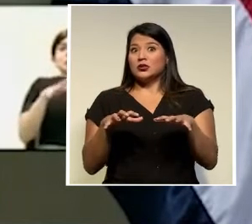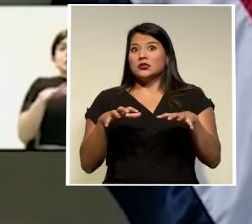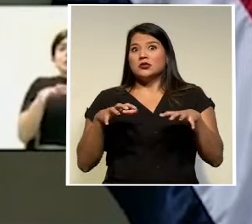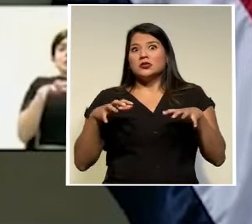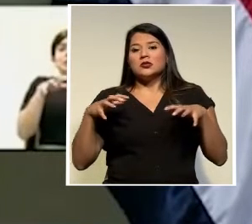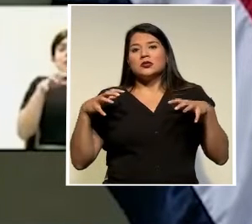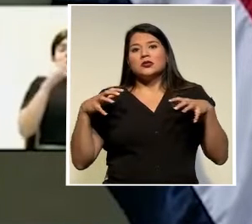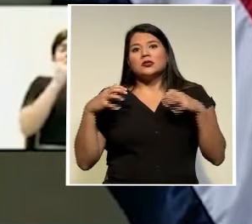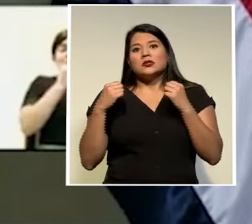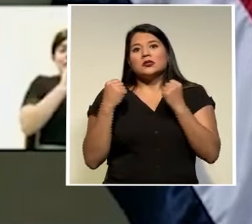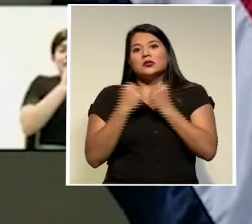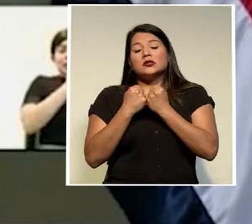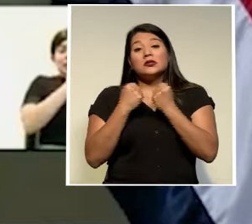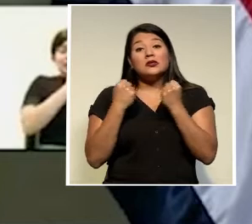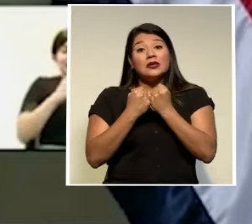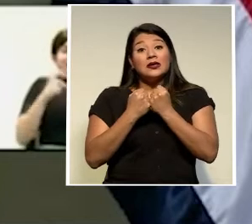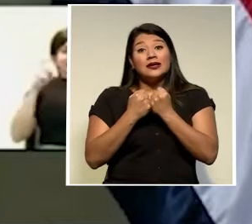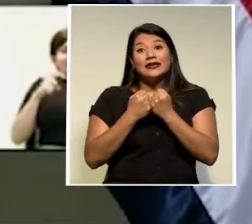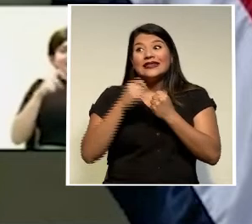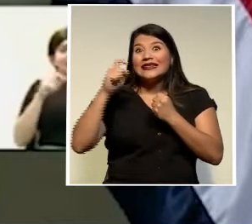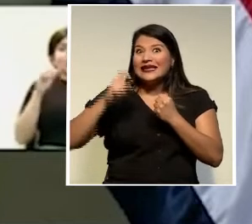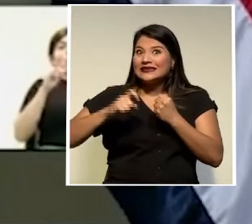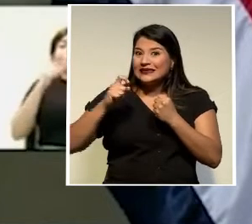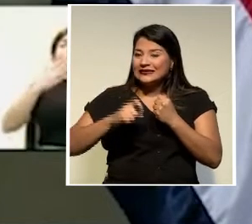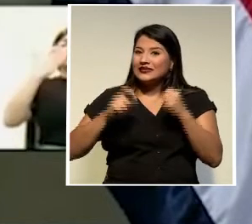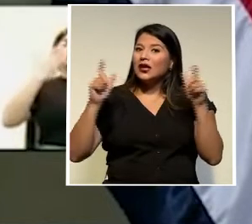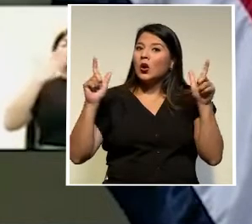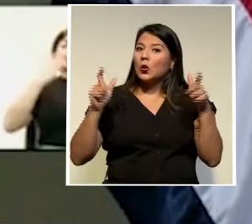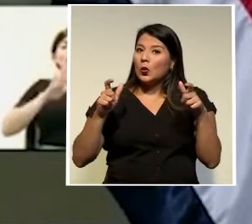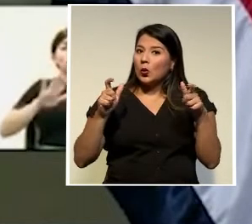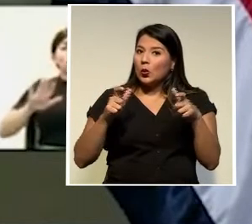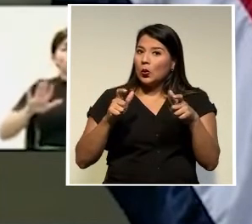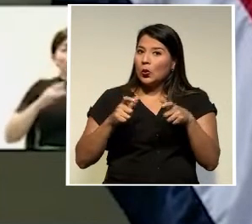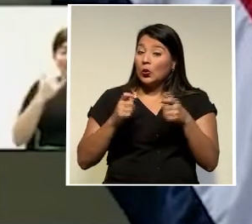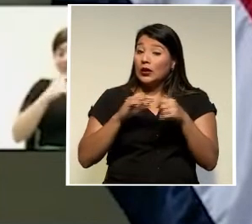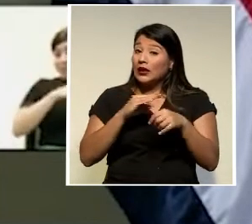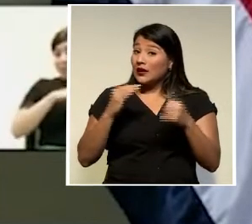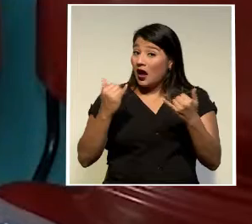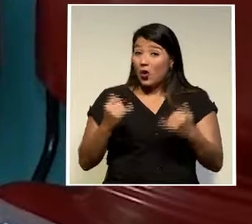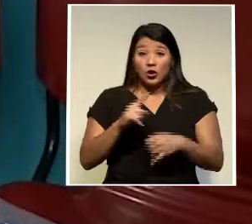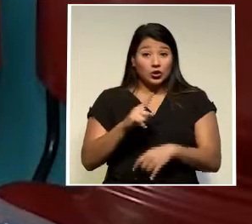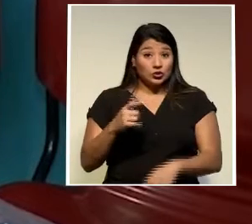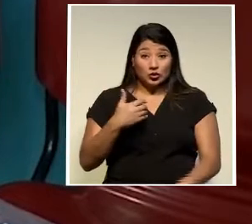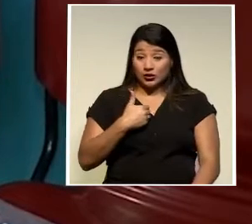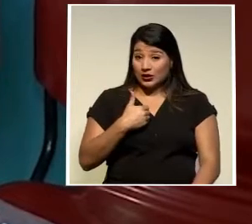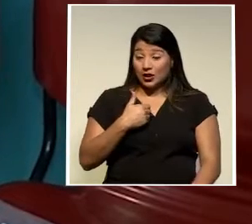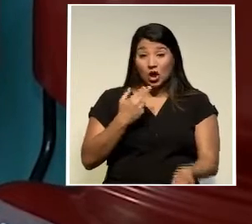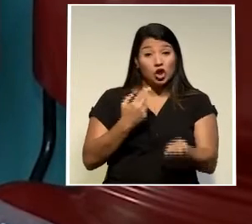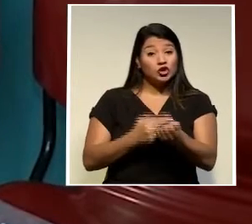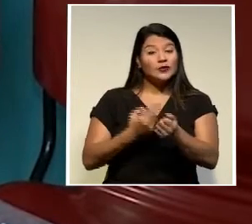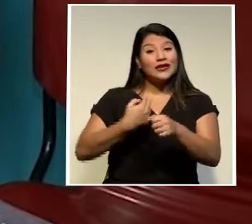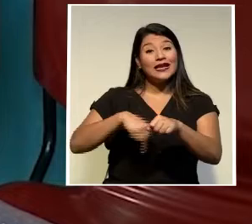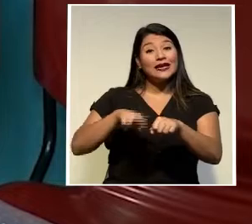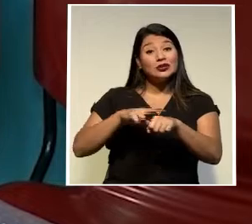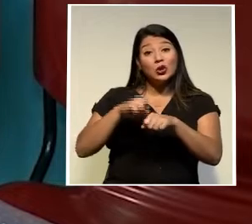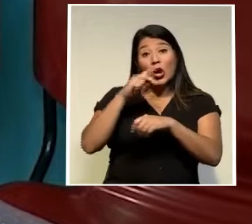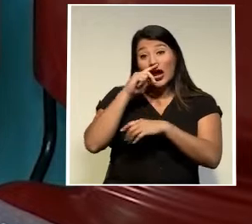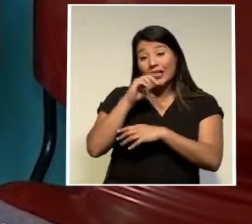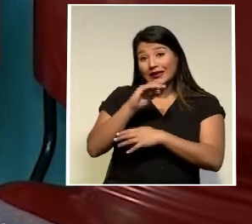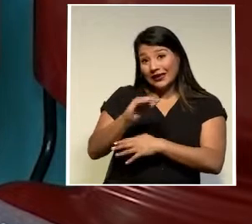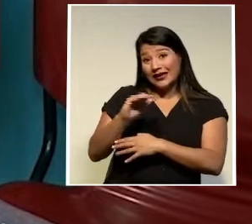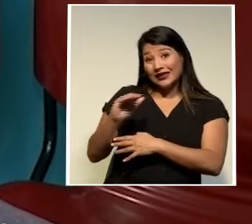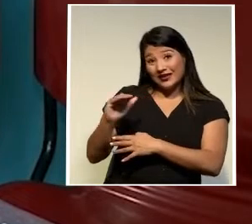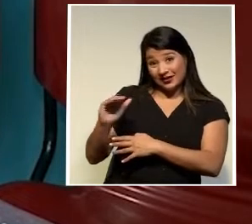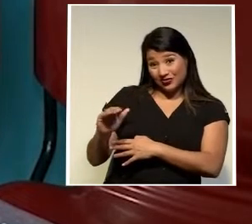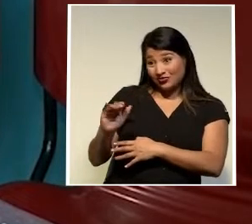necesita oxigenación y en este momento no lo está teniendo el hospital nacional de niños no se escapa de